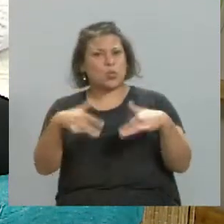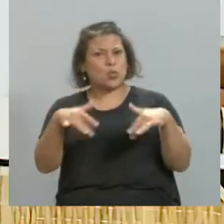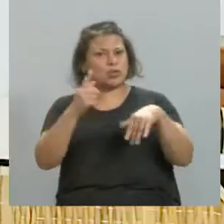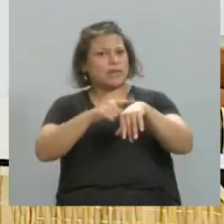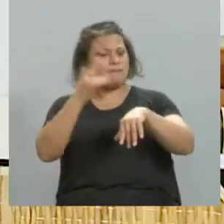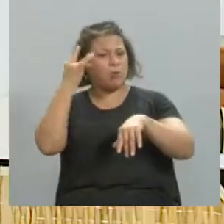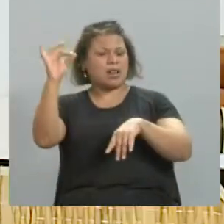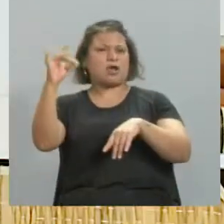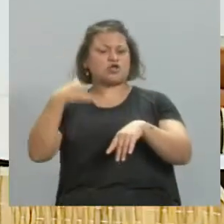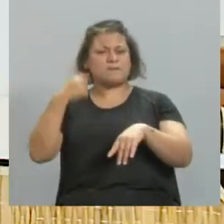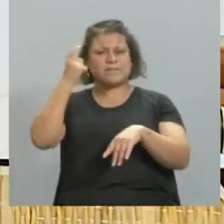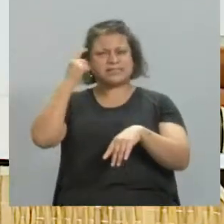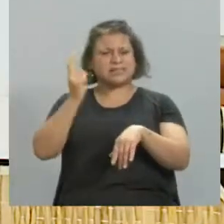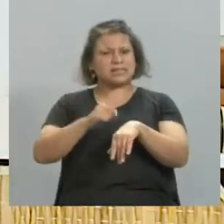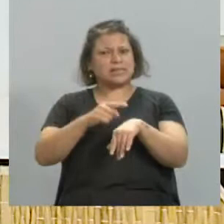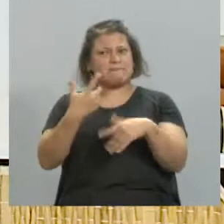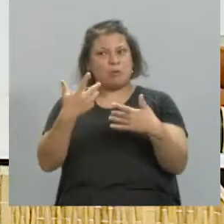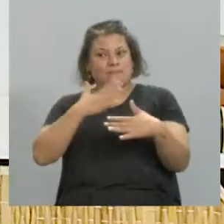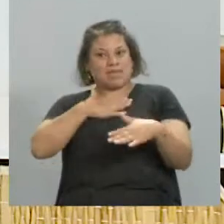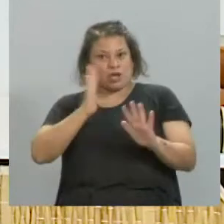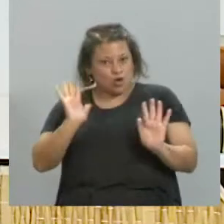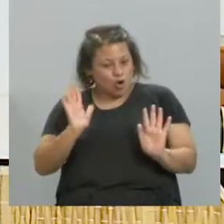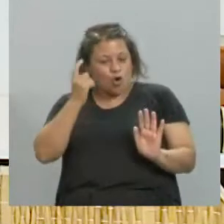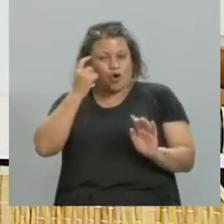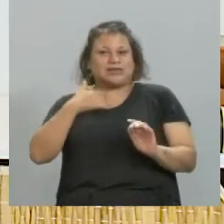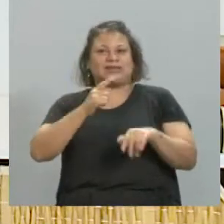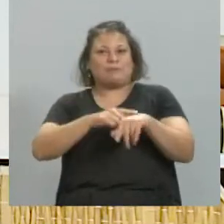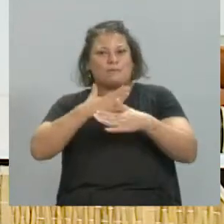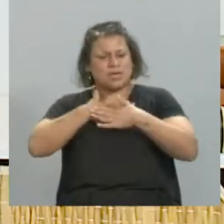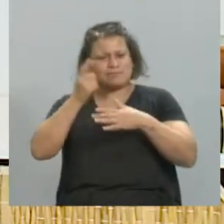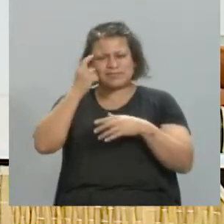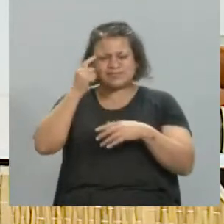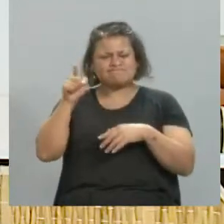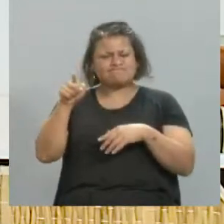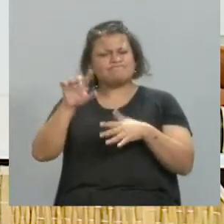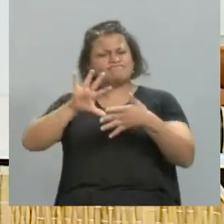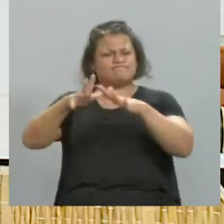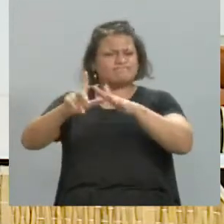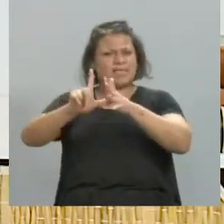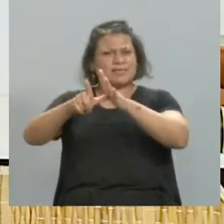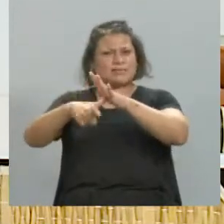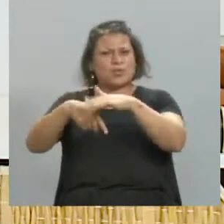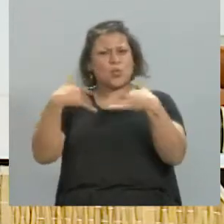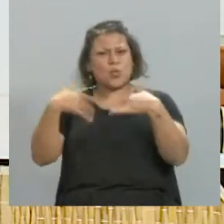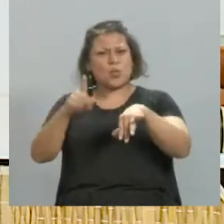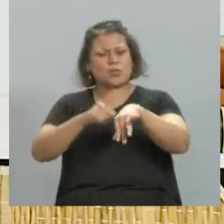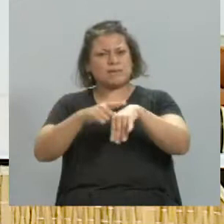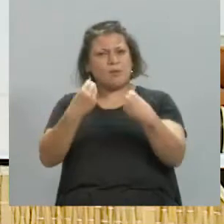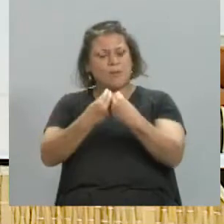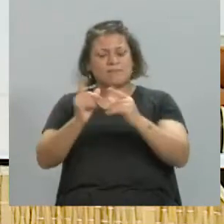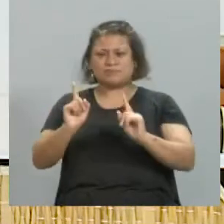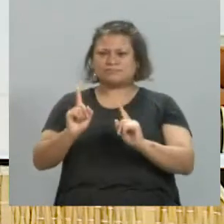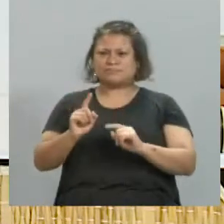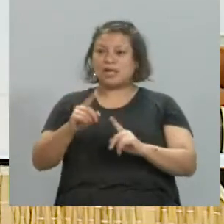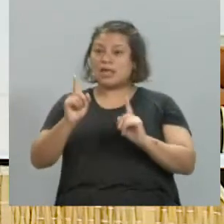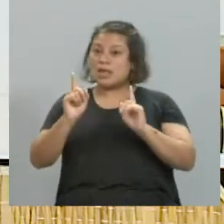Yo pensé que te habías demandado. Te digo, pensando en mis tiempos, ojo, pensando en mis tiempos, dije, le debe demandar mucho tiempo. Igual que los dibujos